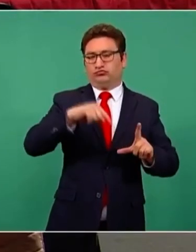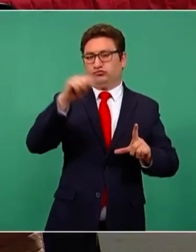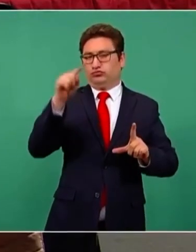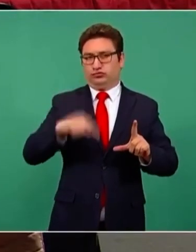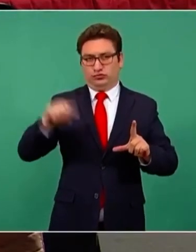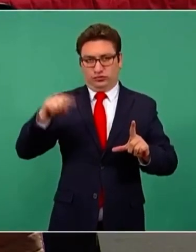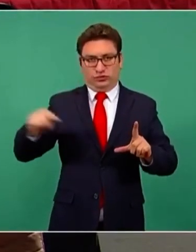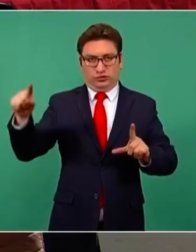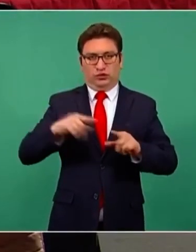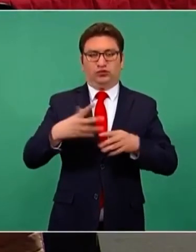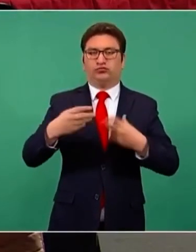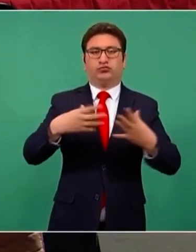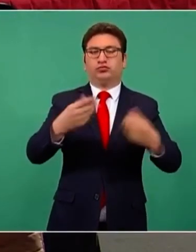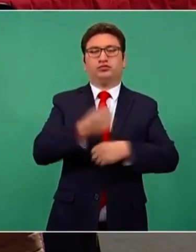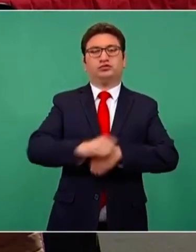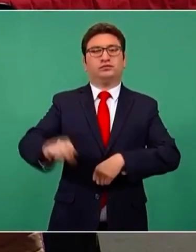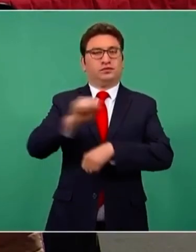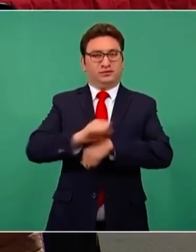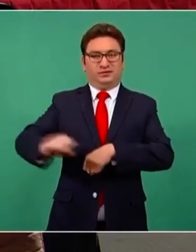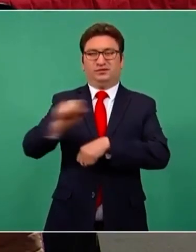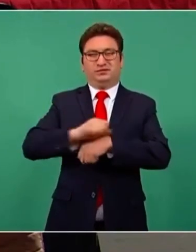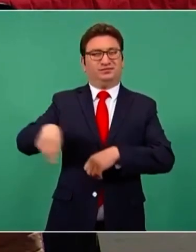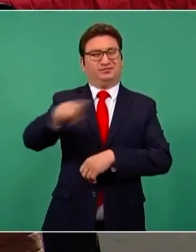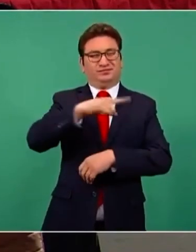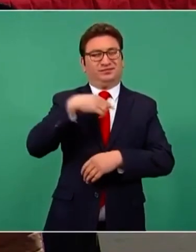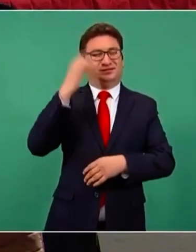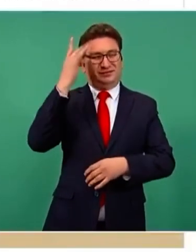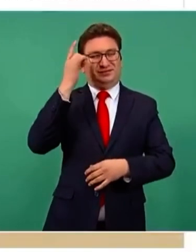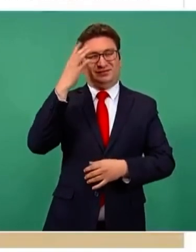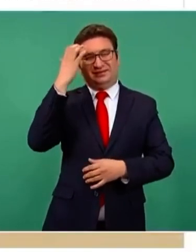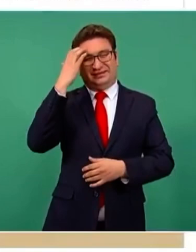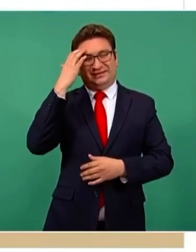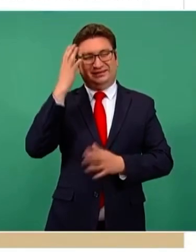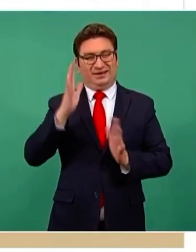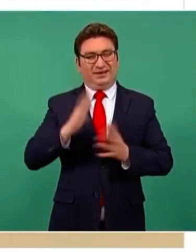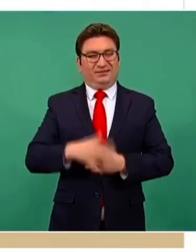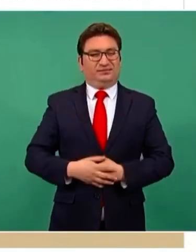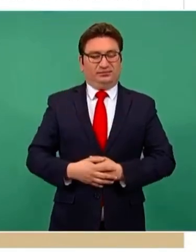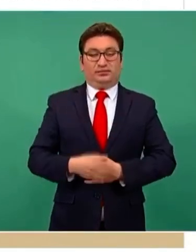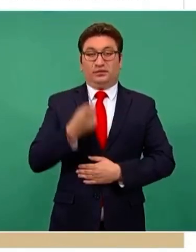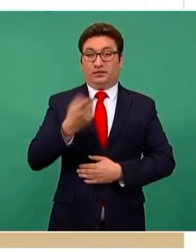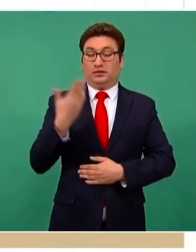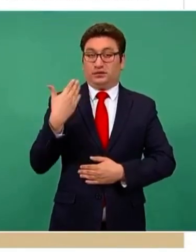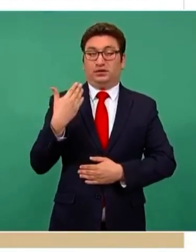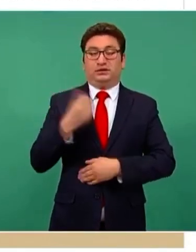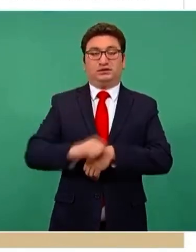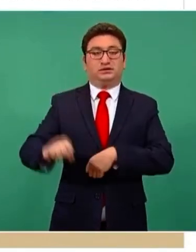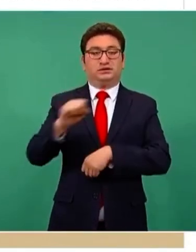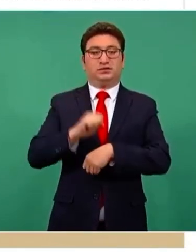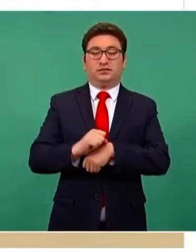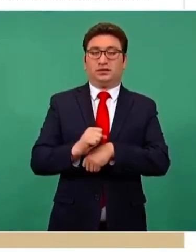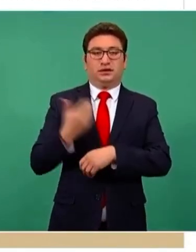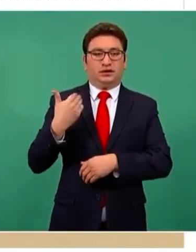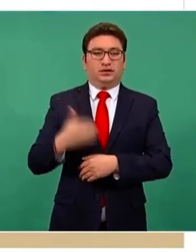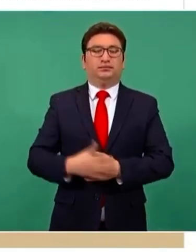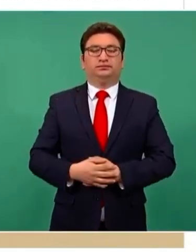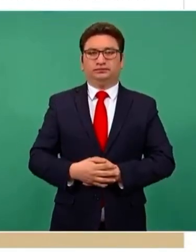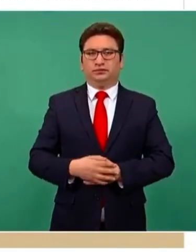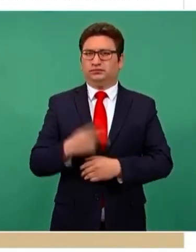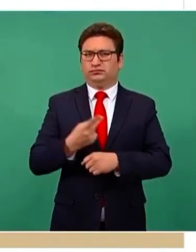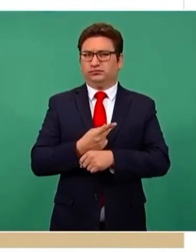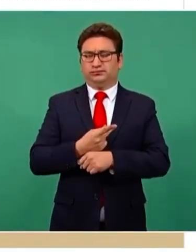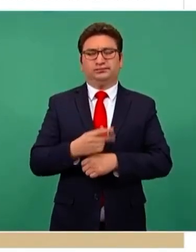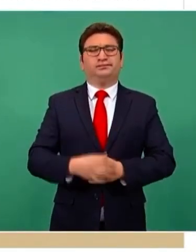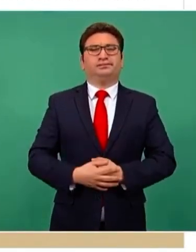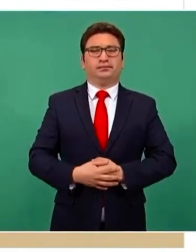de agregación semanal, que ya es muy conocida, y vemos que en la semana más reciente habíamos